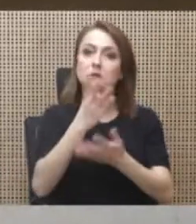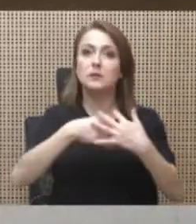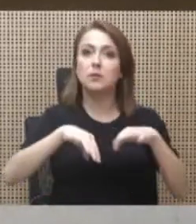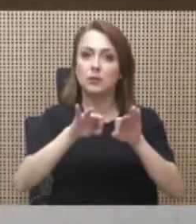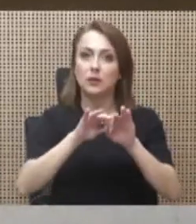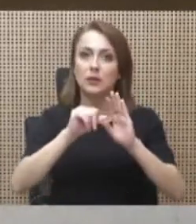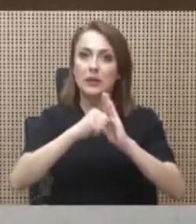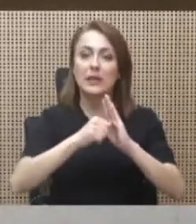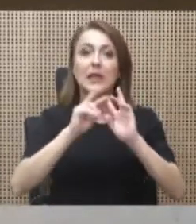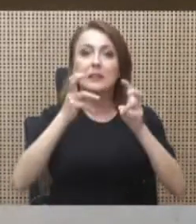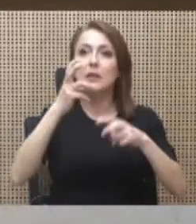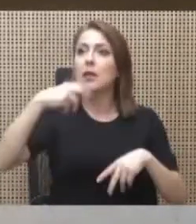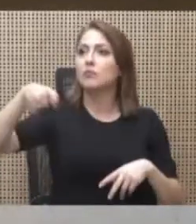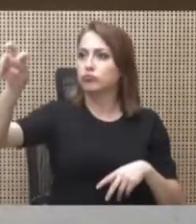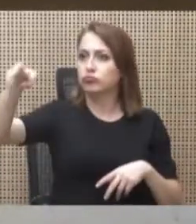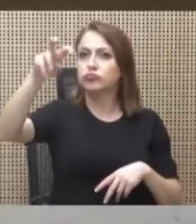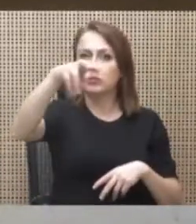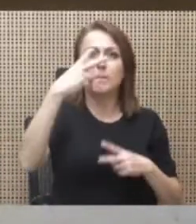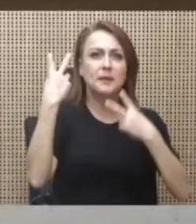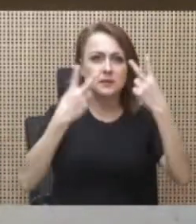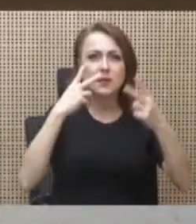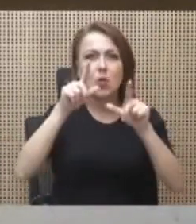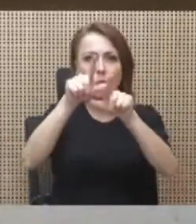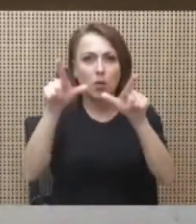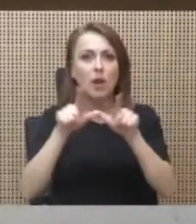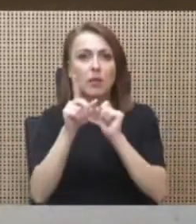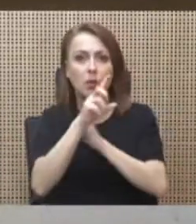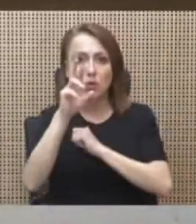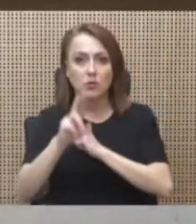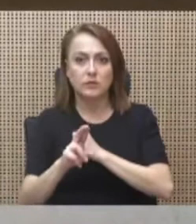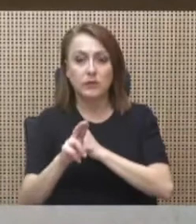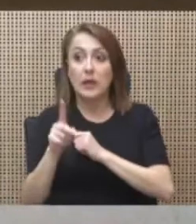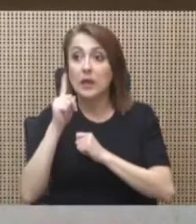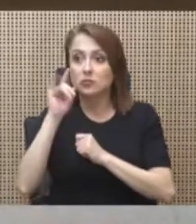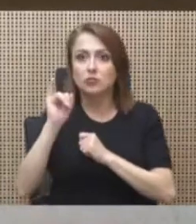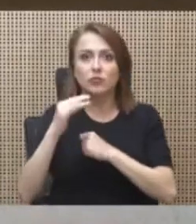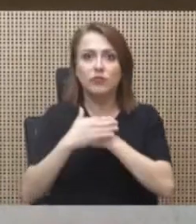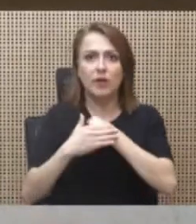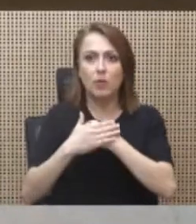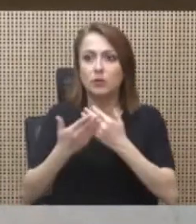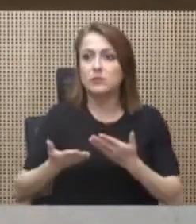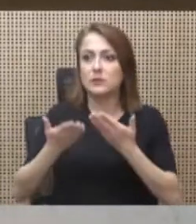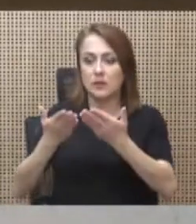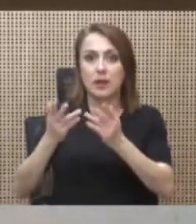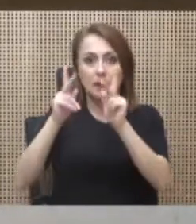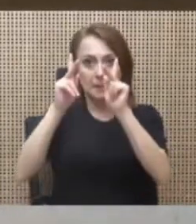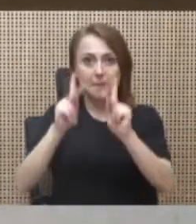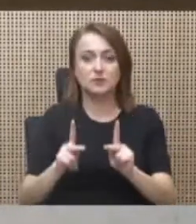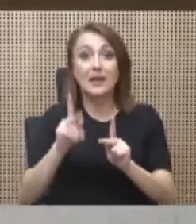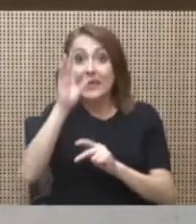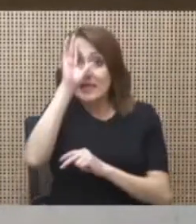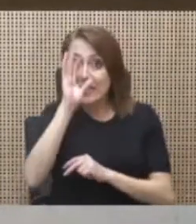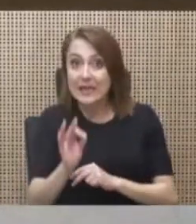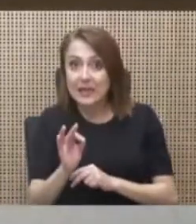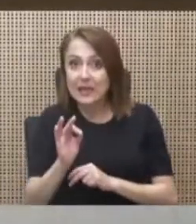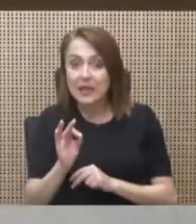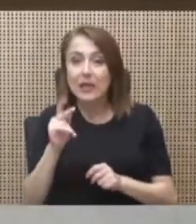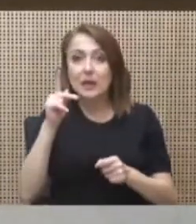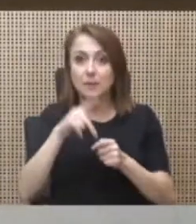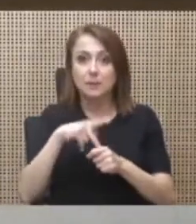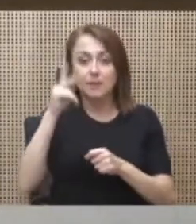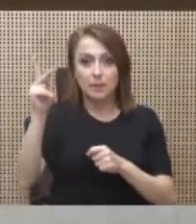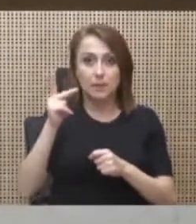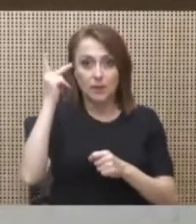acerca del tema de las giras, yo creo que es un flaco favor que se le hace a las personas que creen en la participación